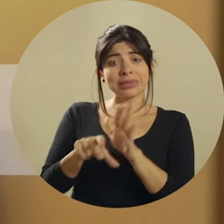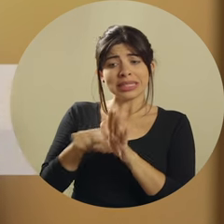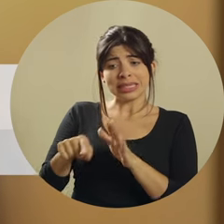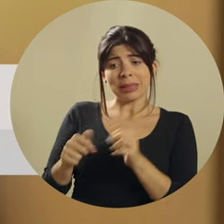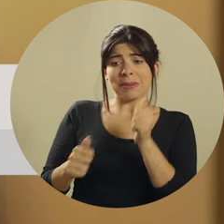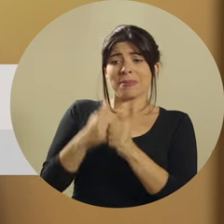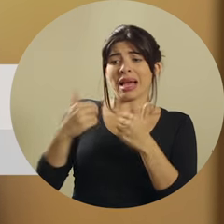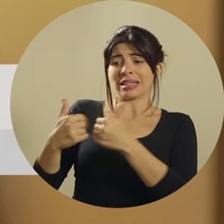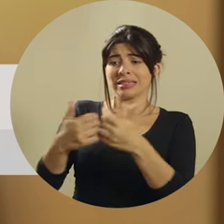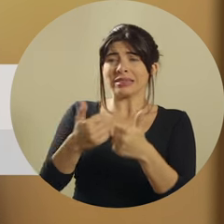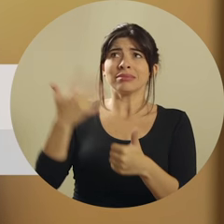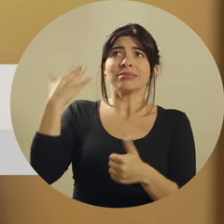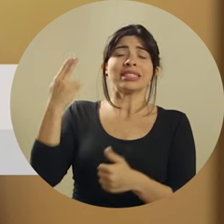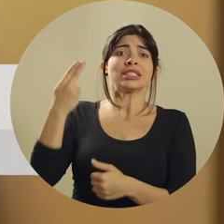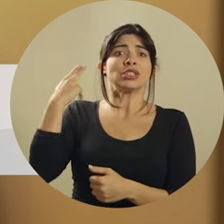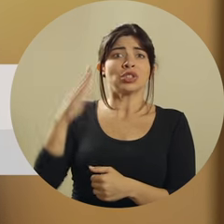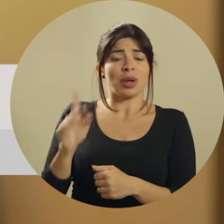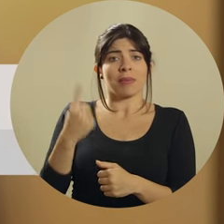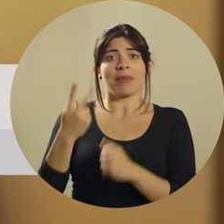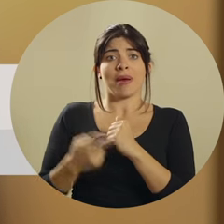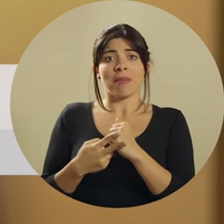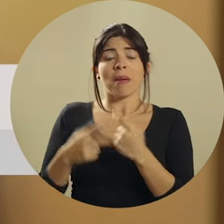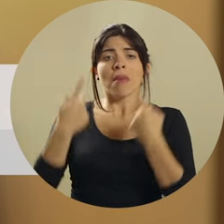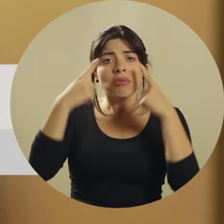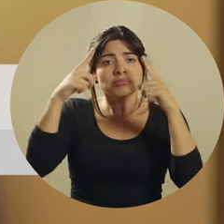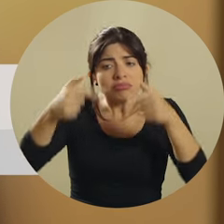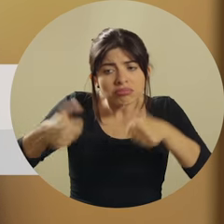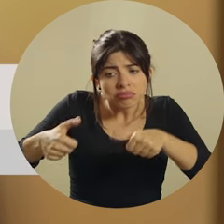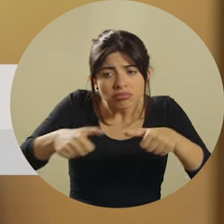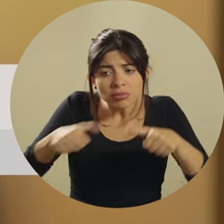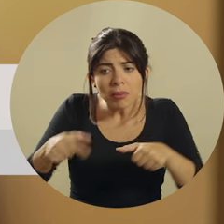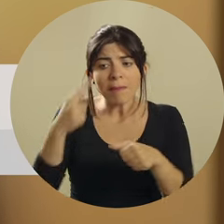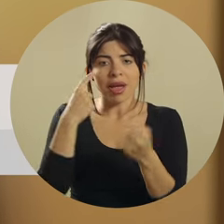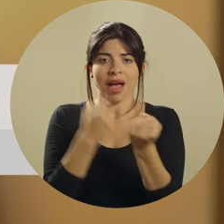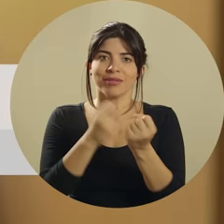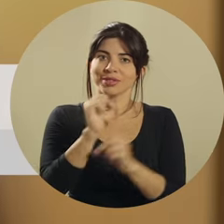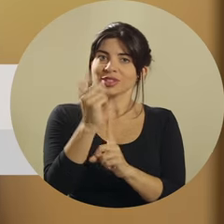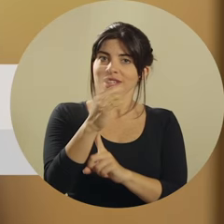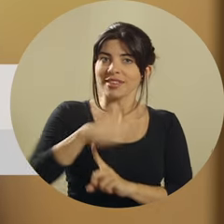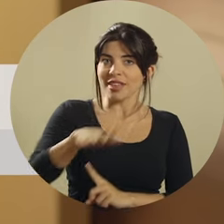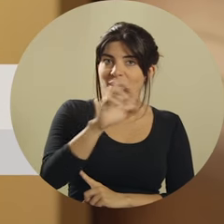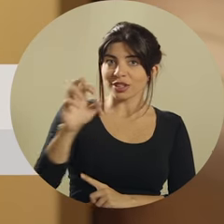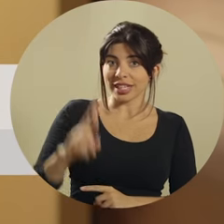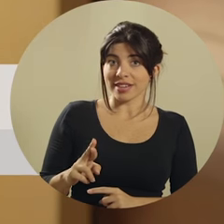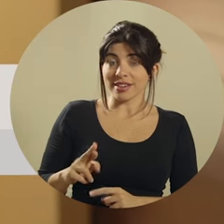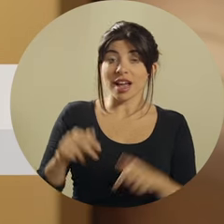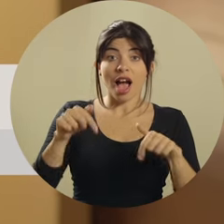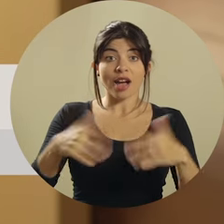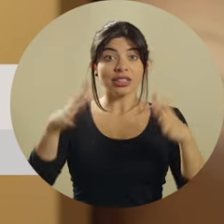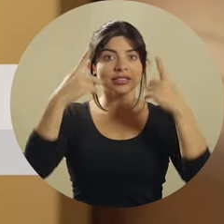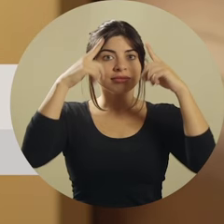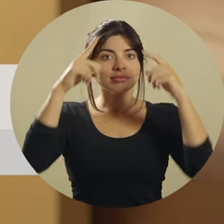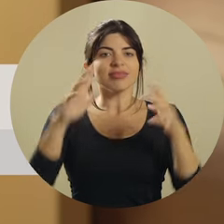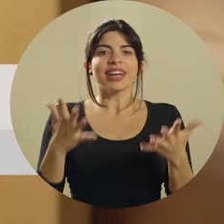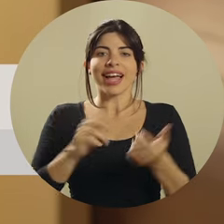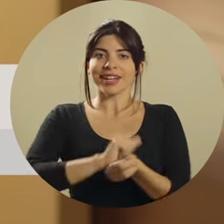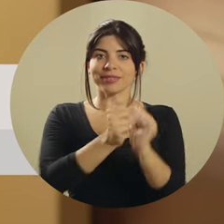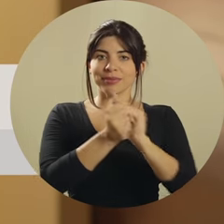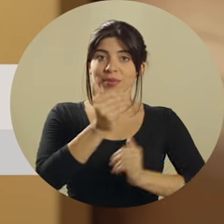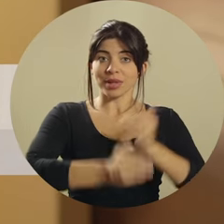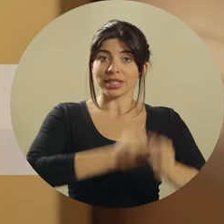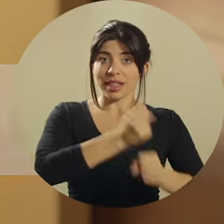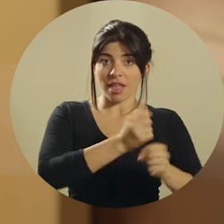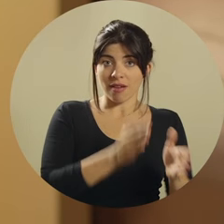más fragmentada de la historia, hemos tenido la capacidad de alcanzar grandes acuerdos para la sociedad costarricense. Hoy es realidad la reforma